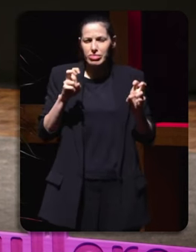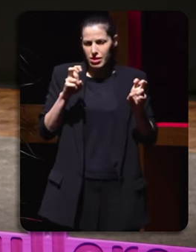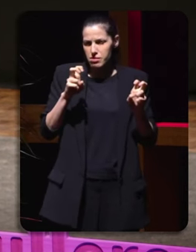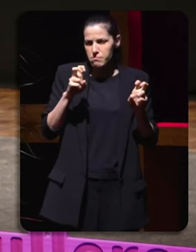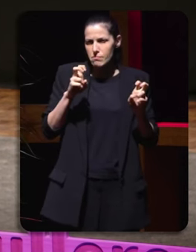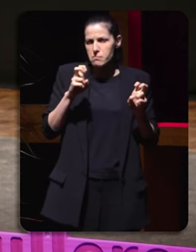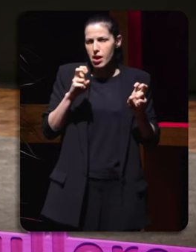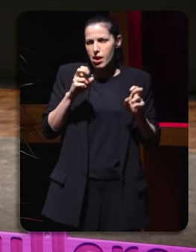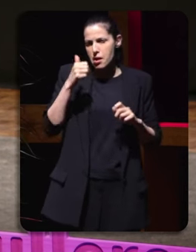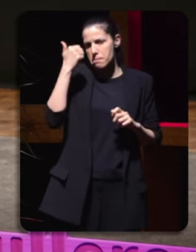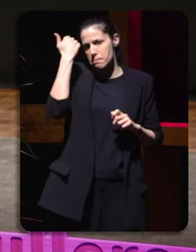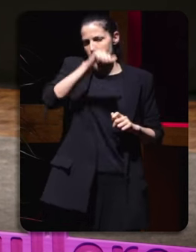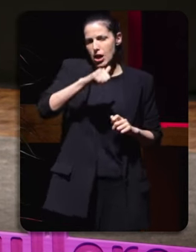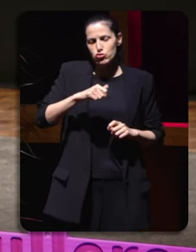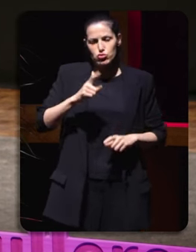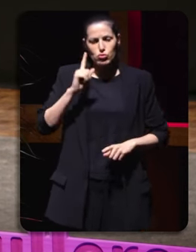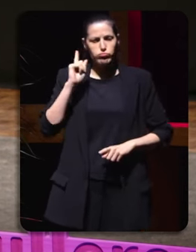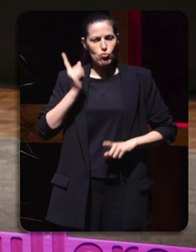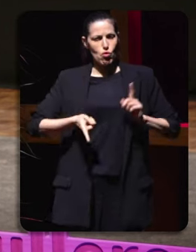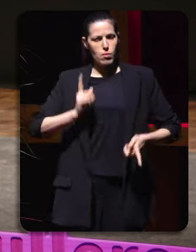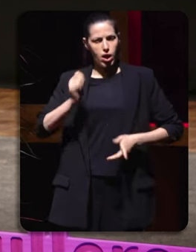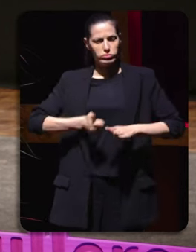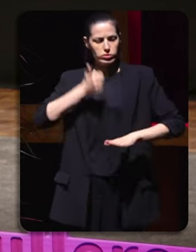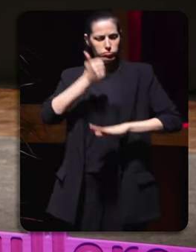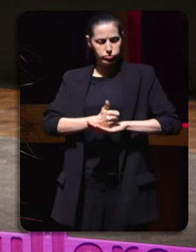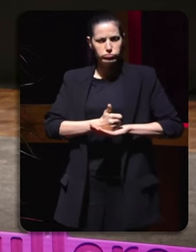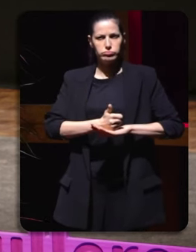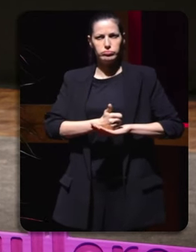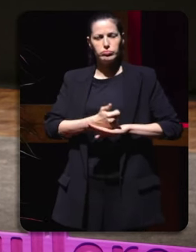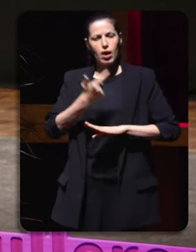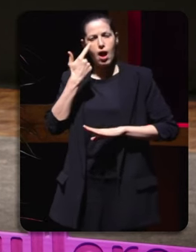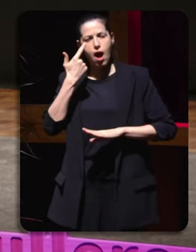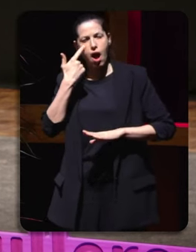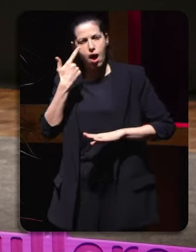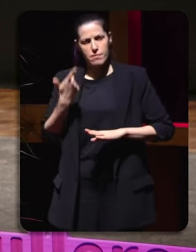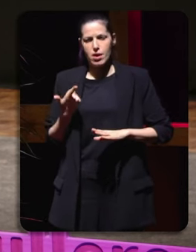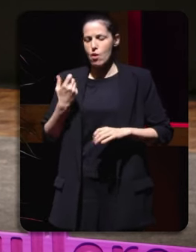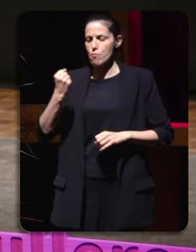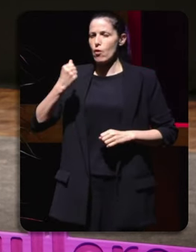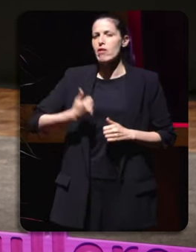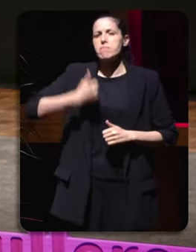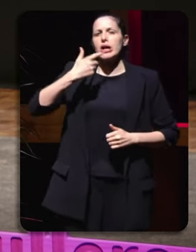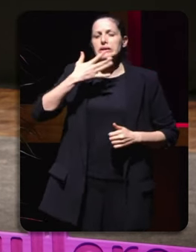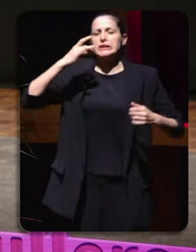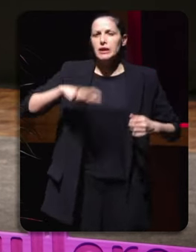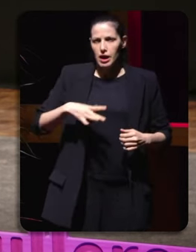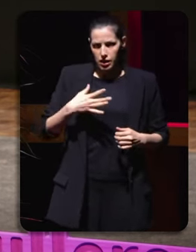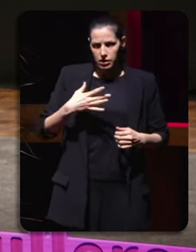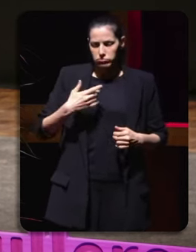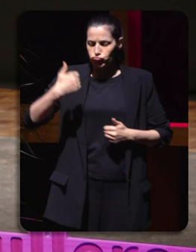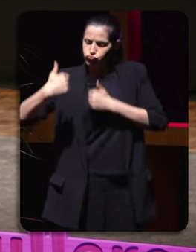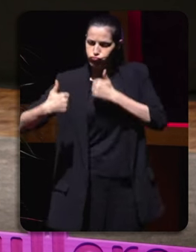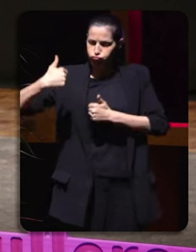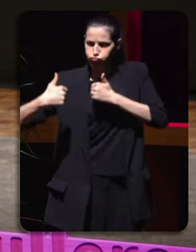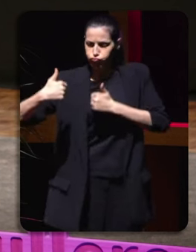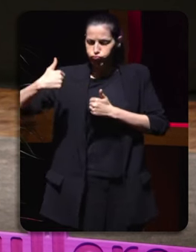tíos que están ahí como sacando acornamento a ver quen se vai a pelear con quen quen vai a demostrar que é máis macho máis